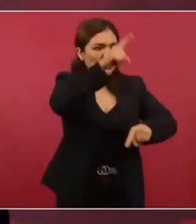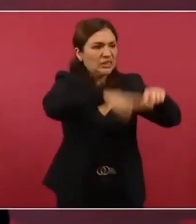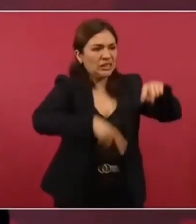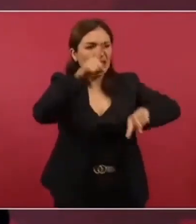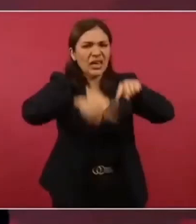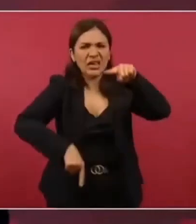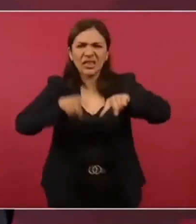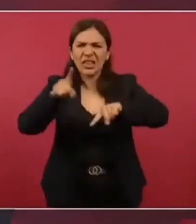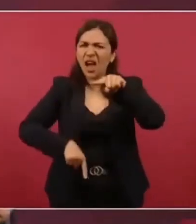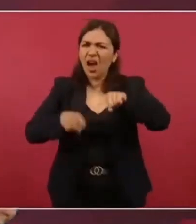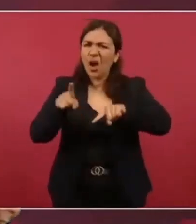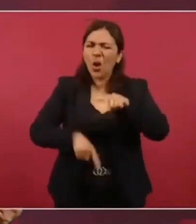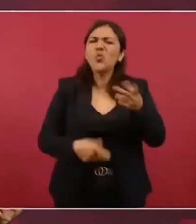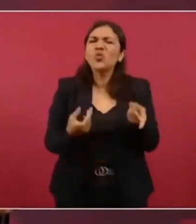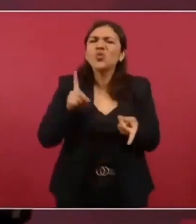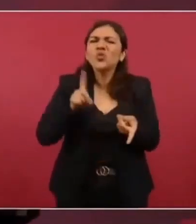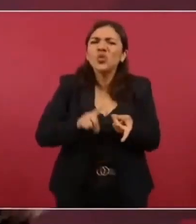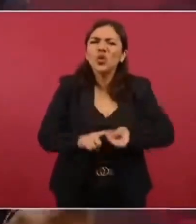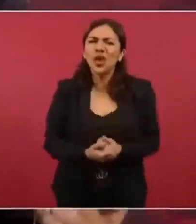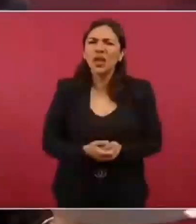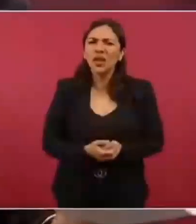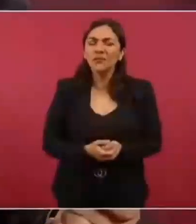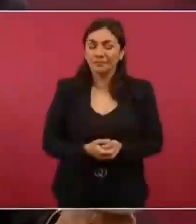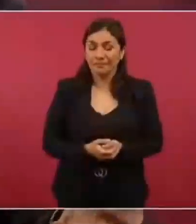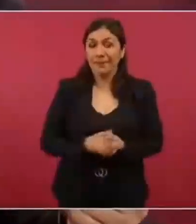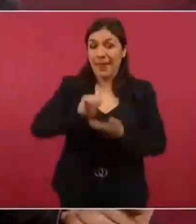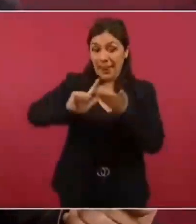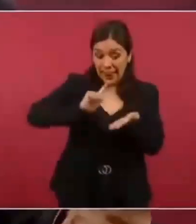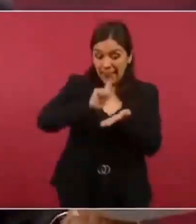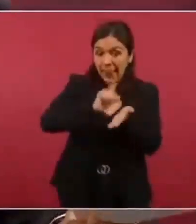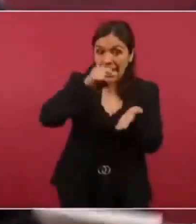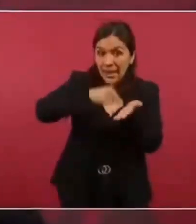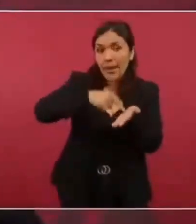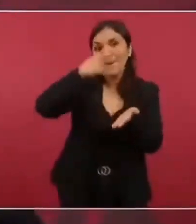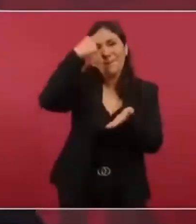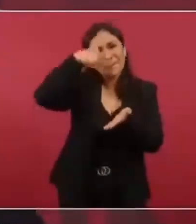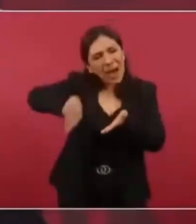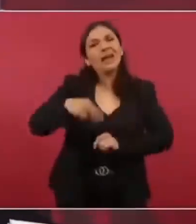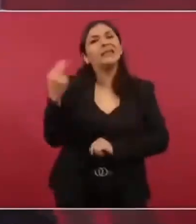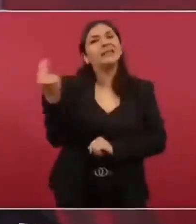Es una ley para aminorar